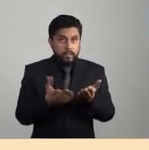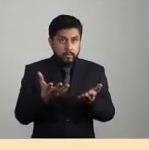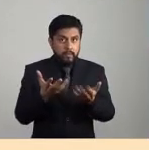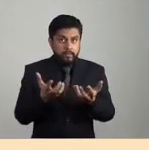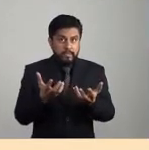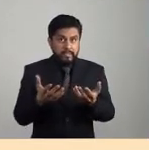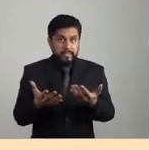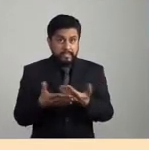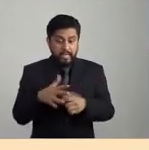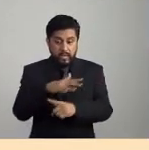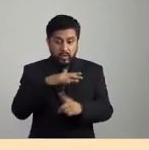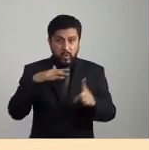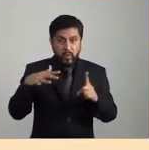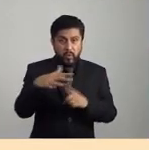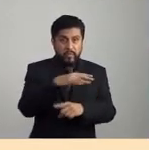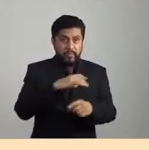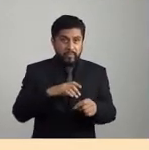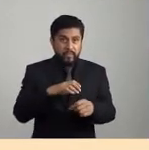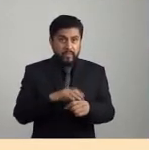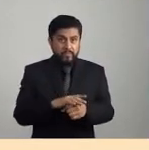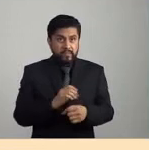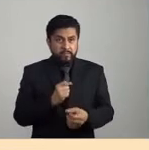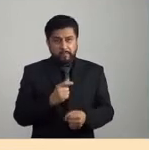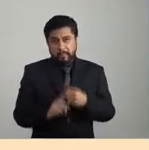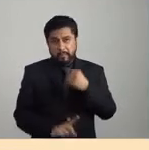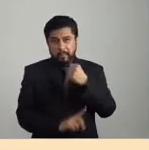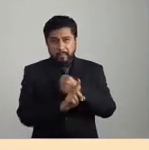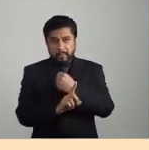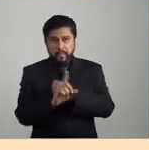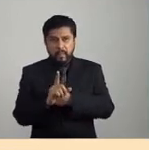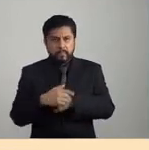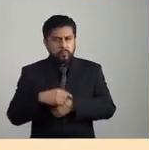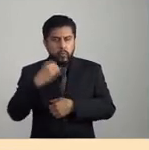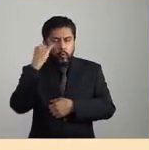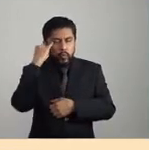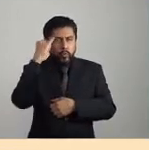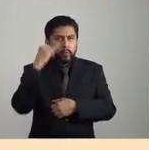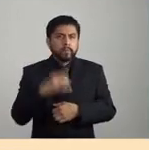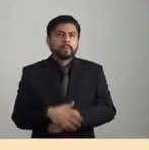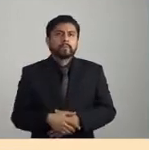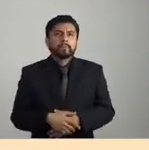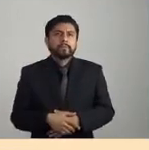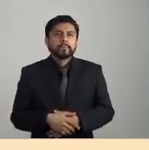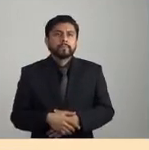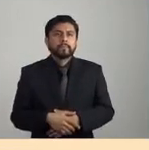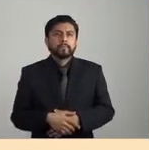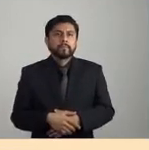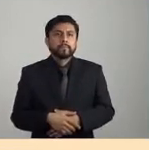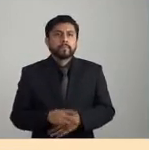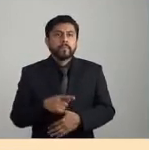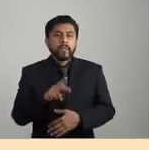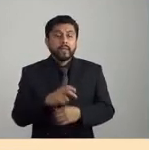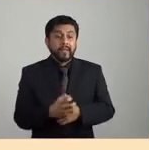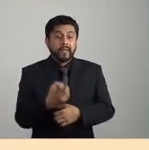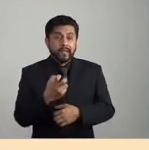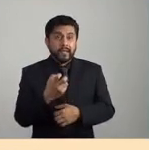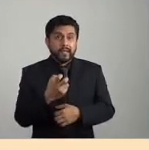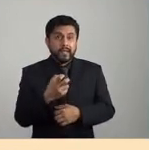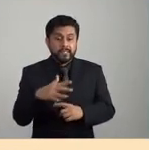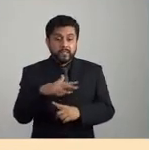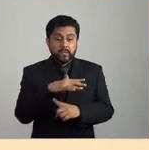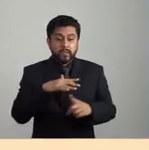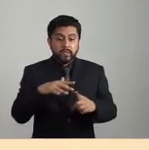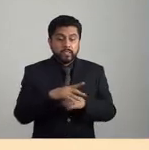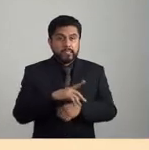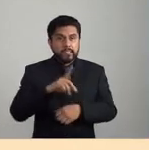No imaginábamos que este momento tan complicado, la